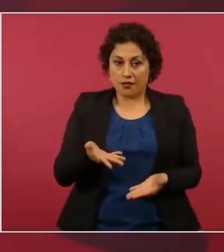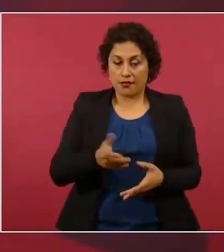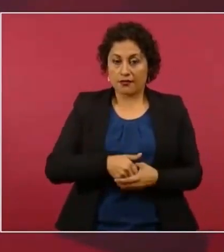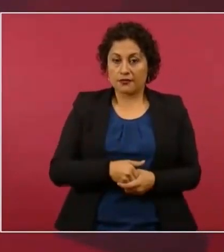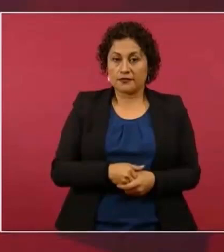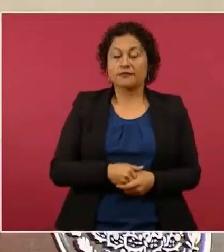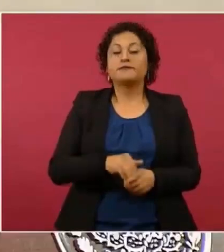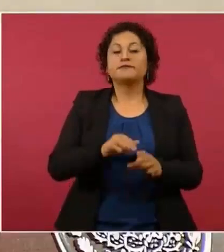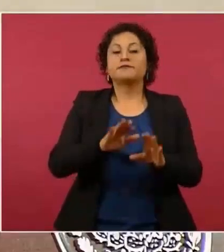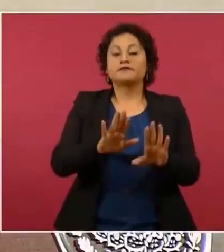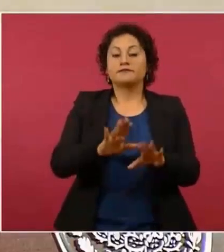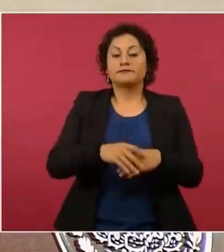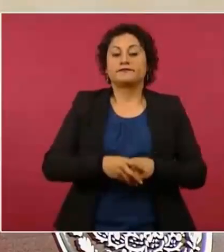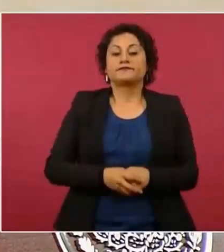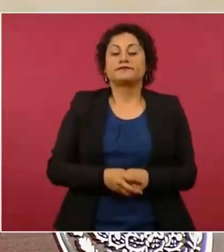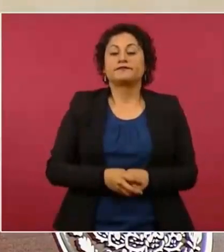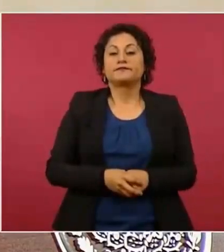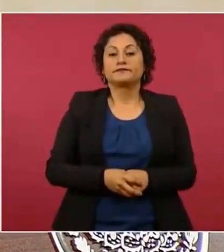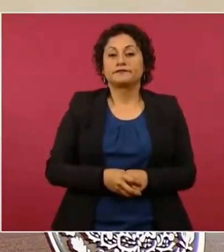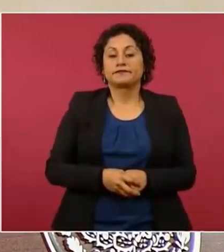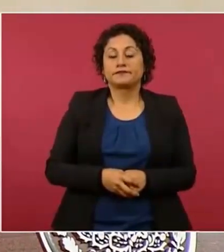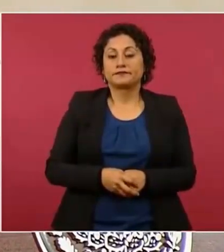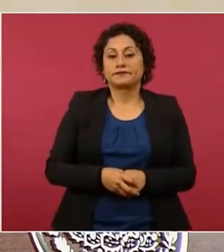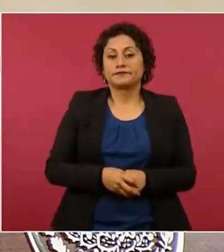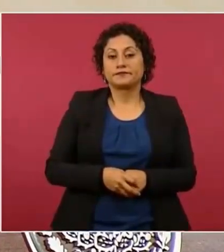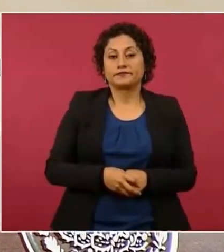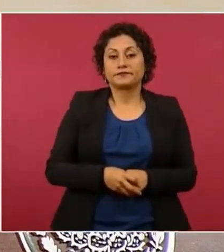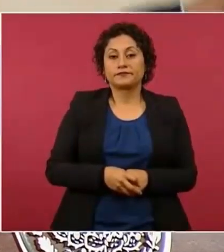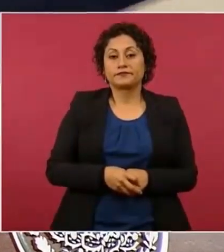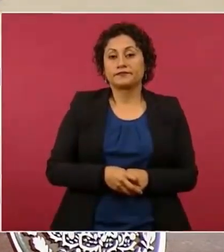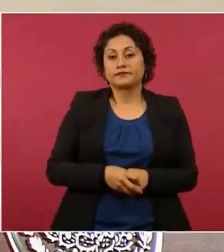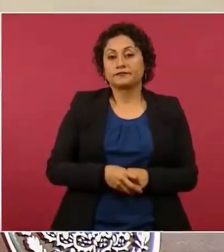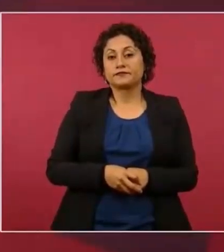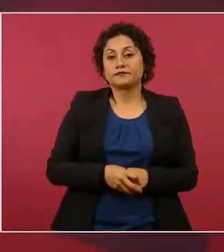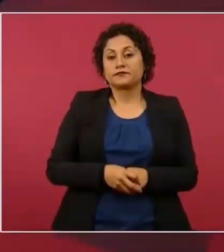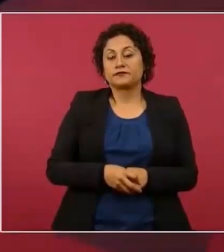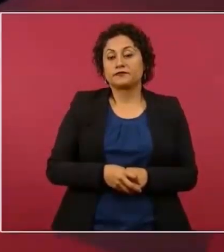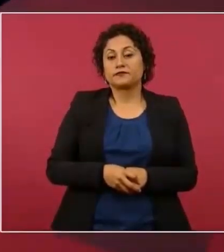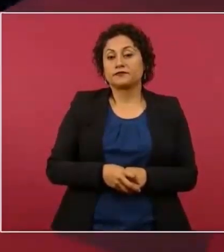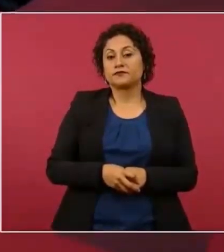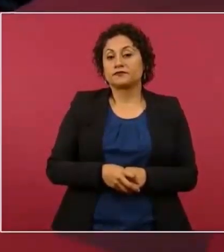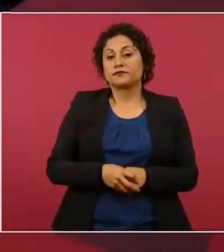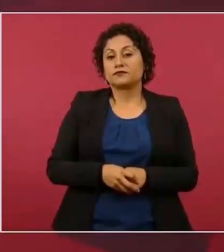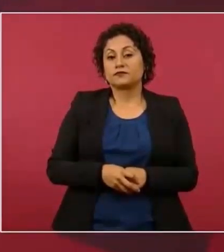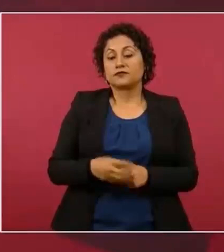Me mandó a decir uno de los empresarios,